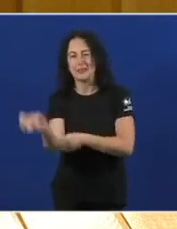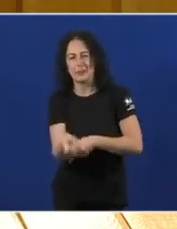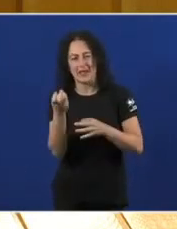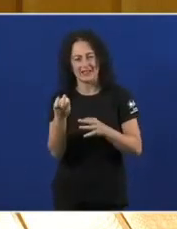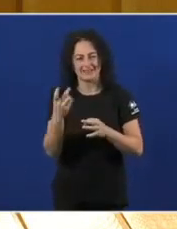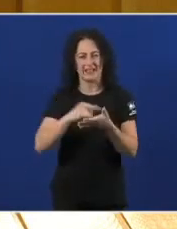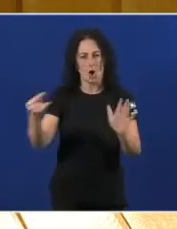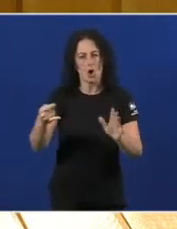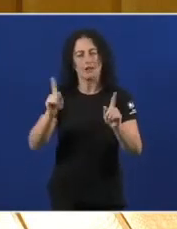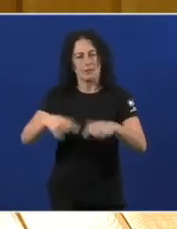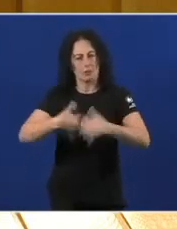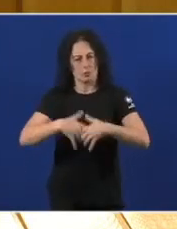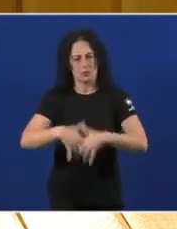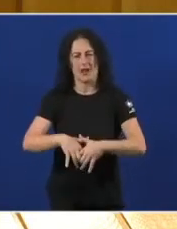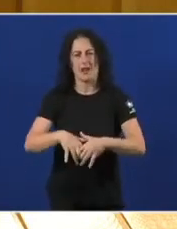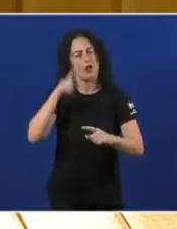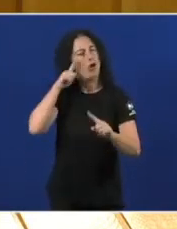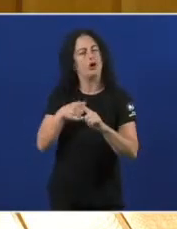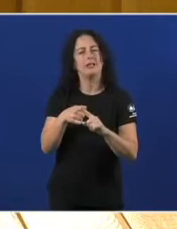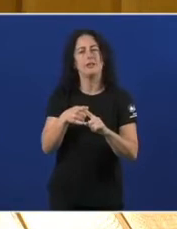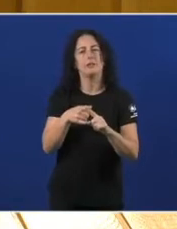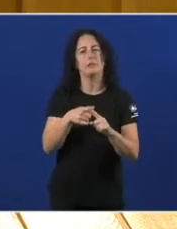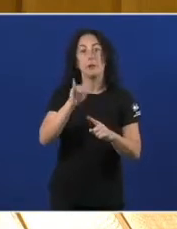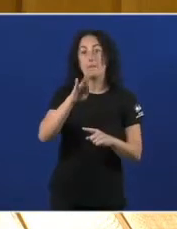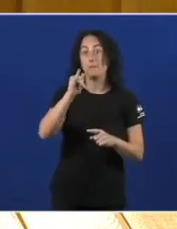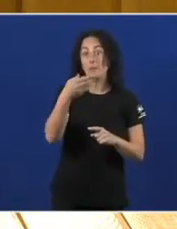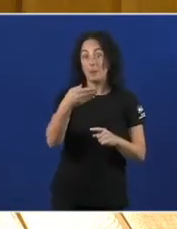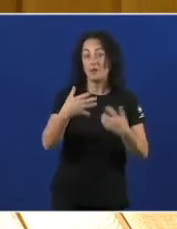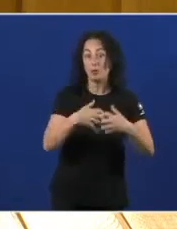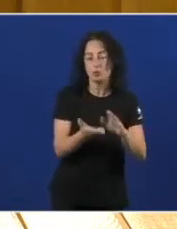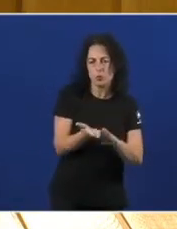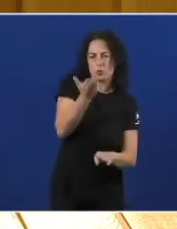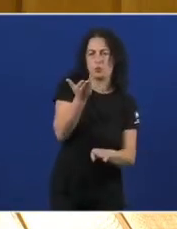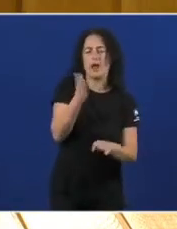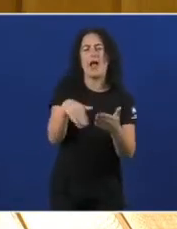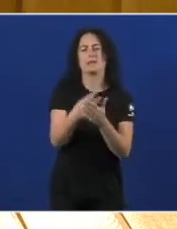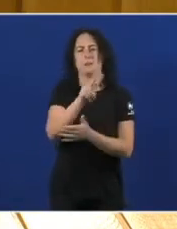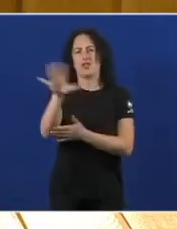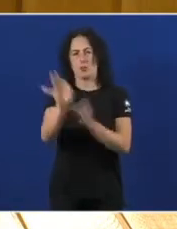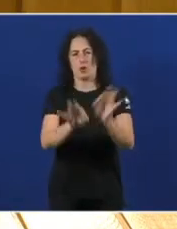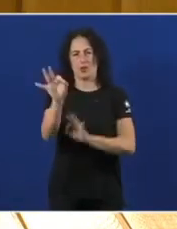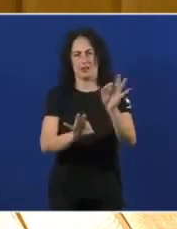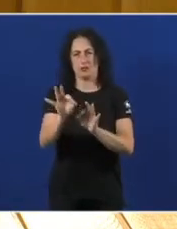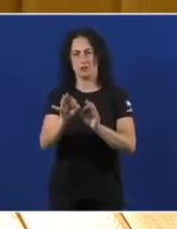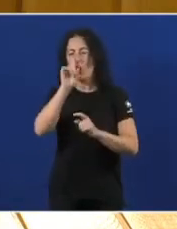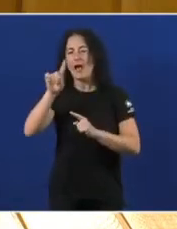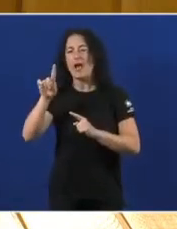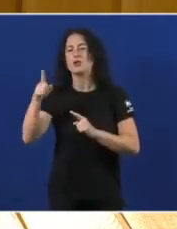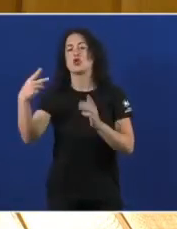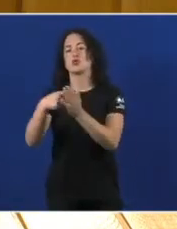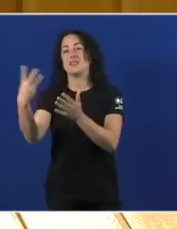industrial Coobxetivo De que elevemos O PIB Da industria Ate o 25% En 2030